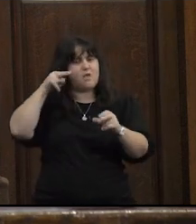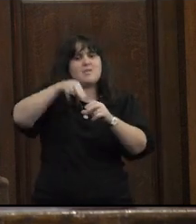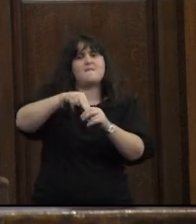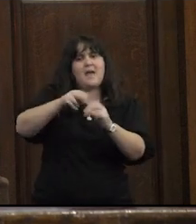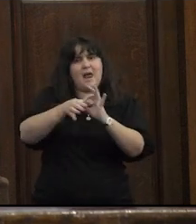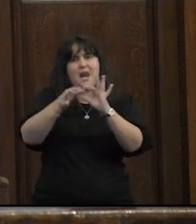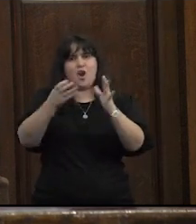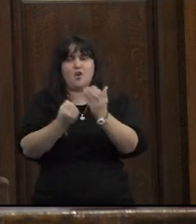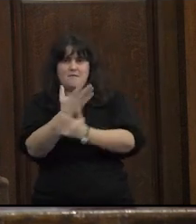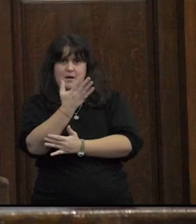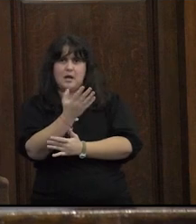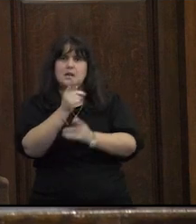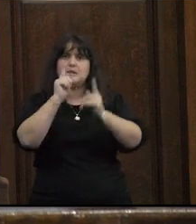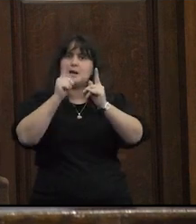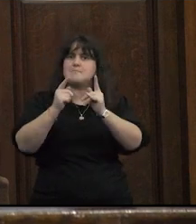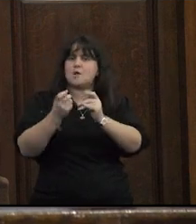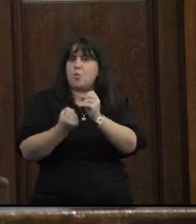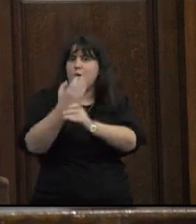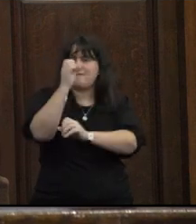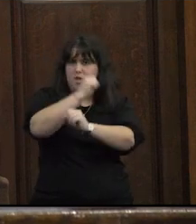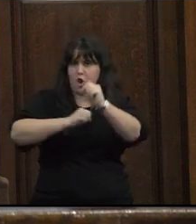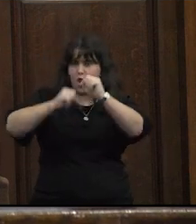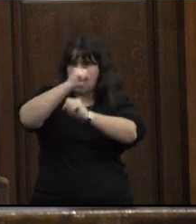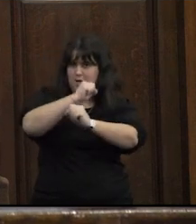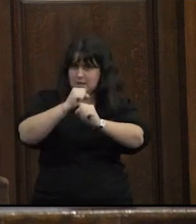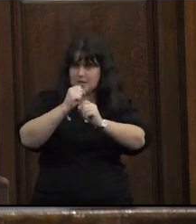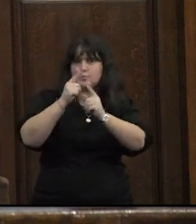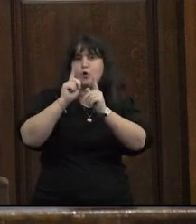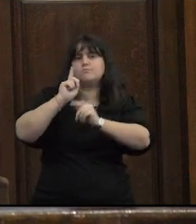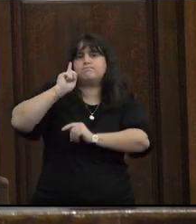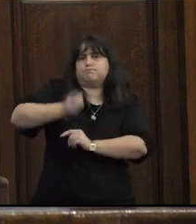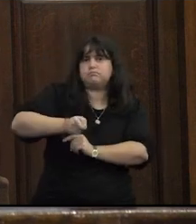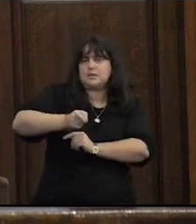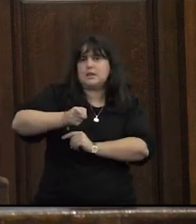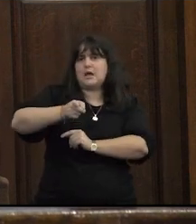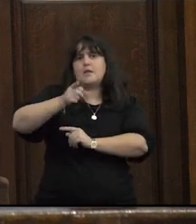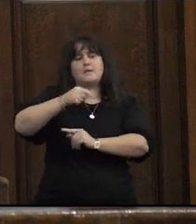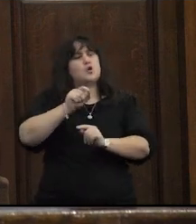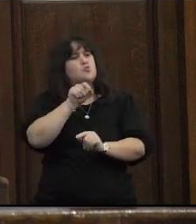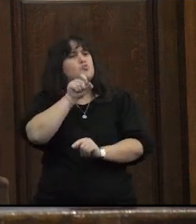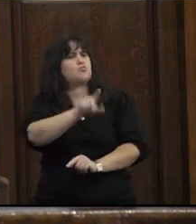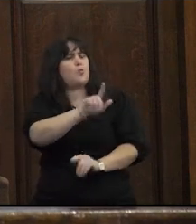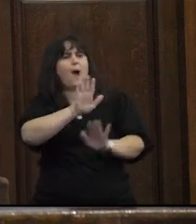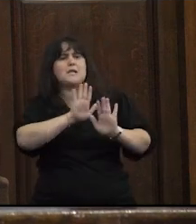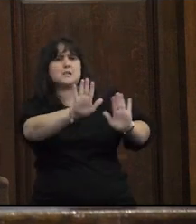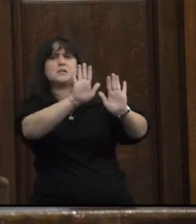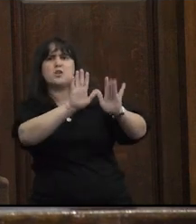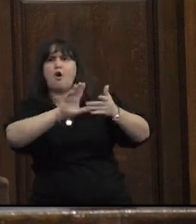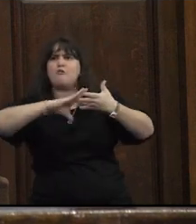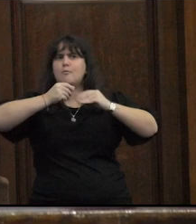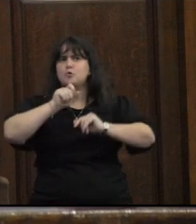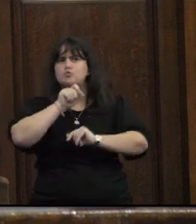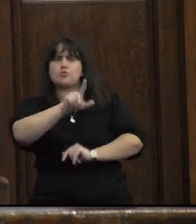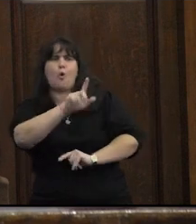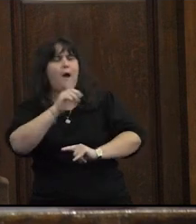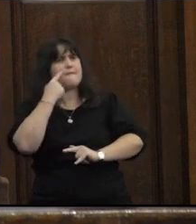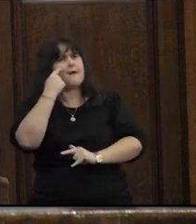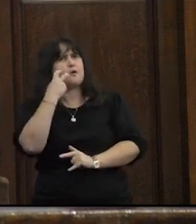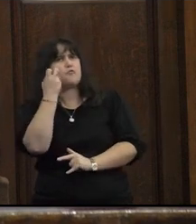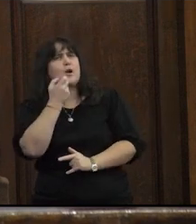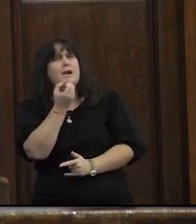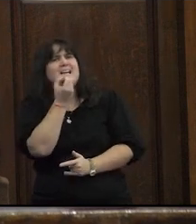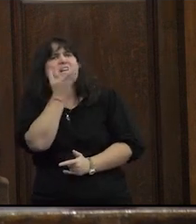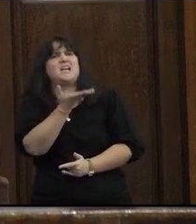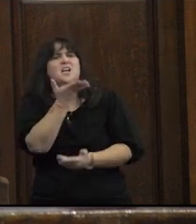neoliberal las nuevas tecnologías del yo el imperativo de sé tú misma sé tú mismo busca tu